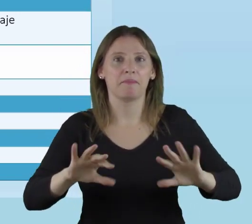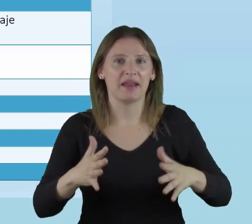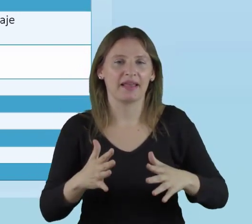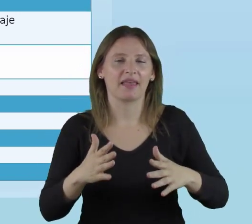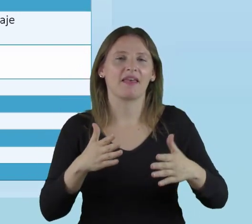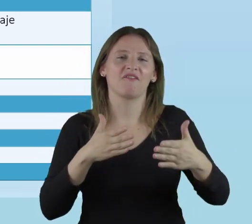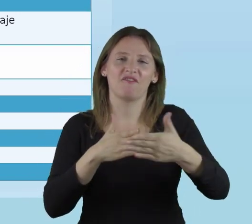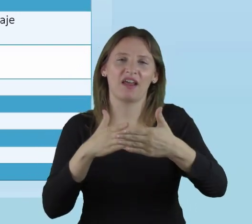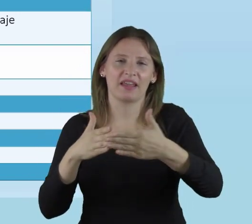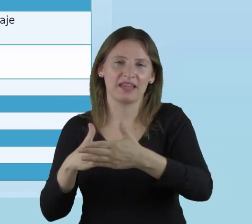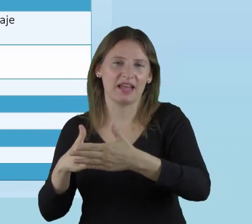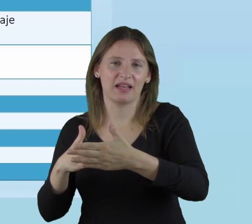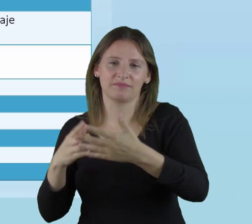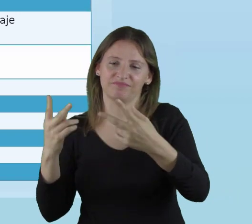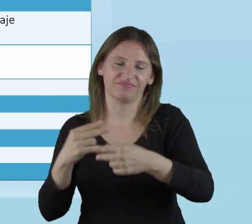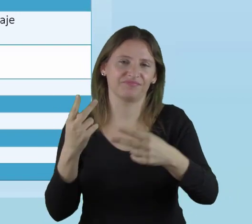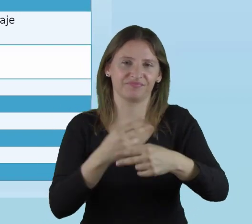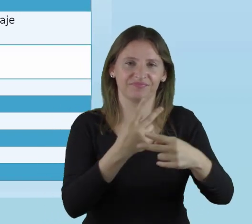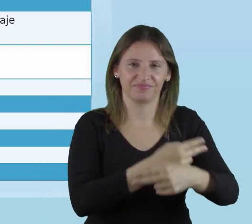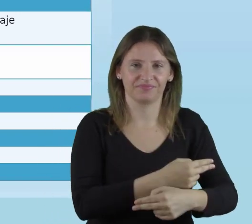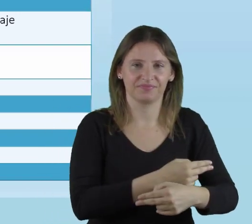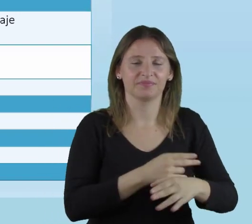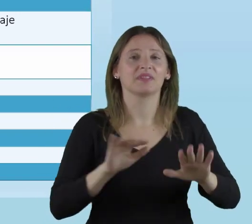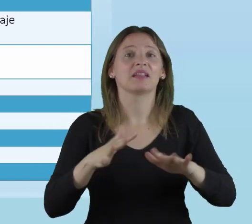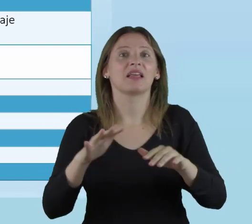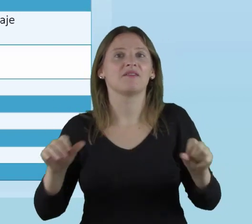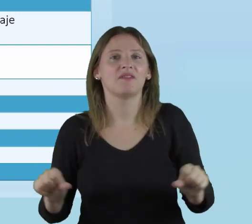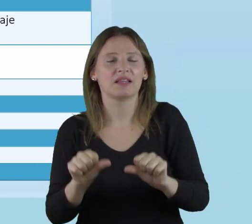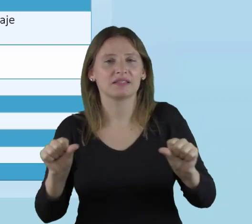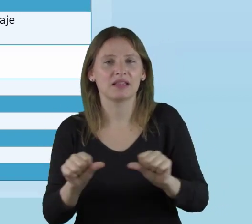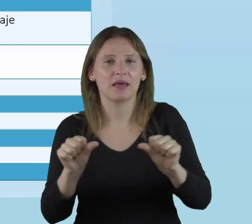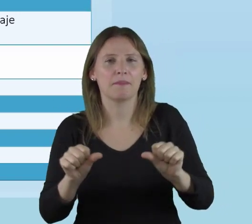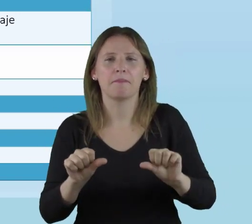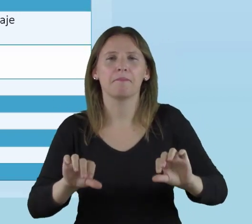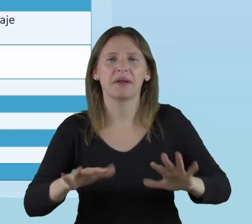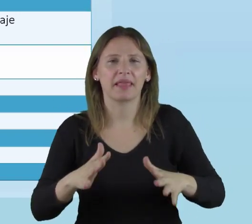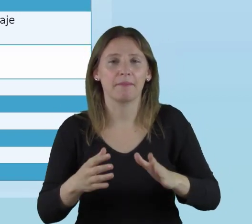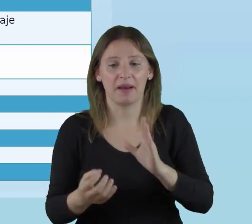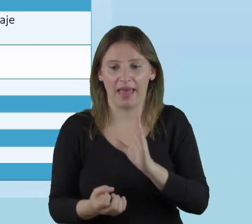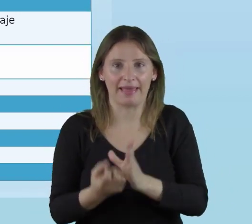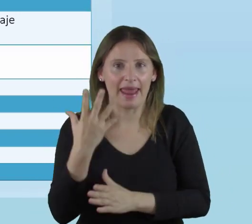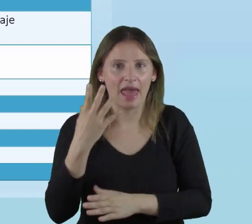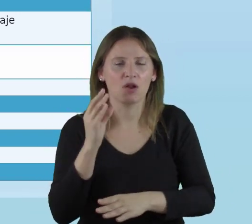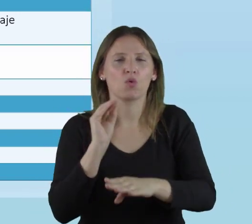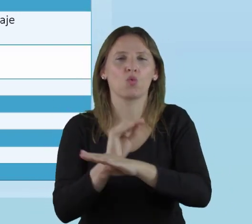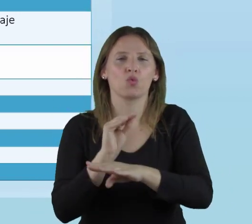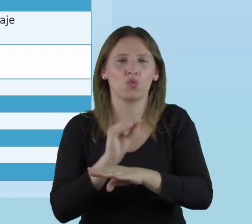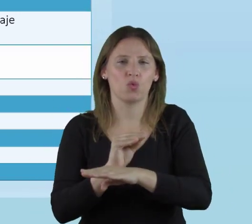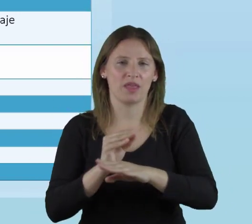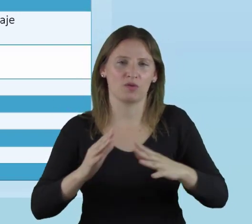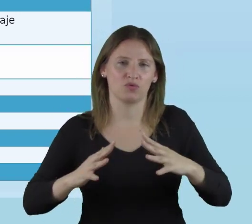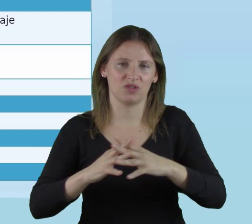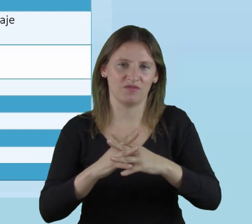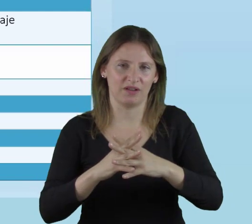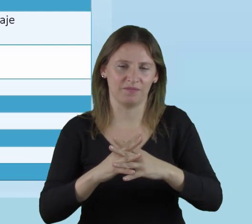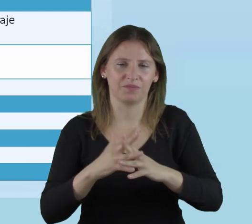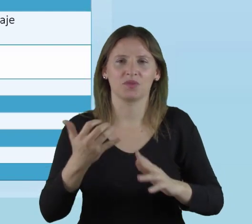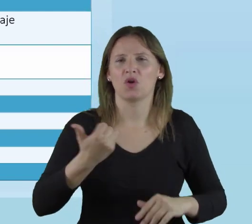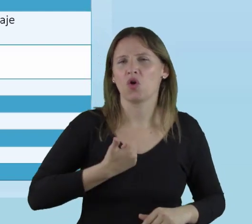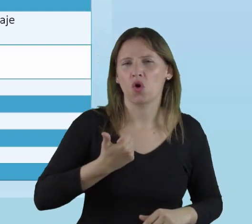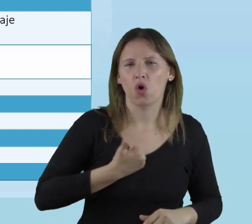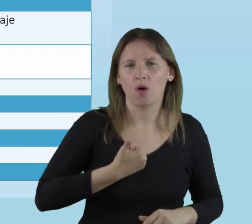para derribar esas barreras. ¿Qué vamos a hacer para crear